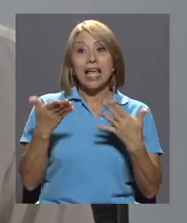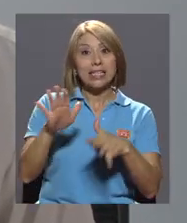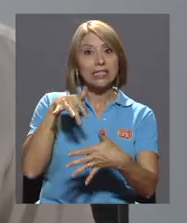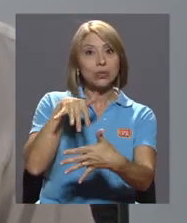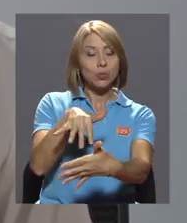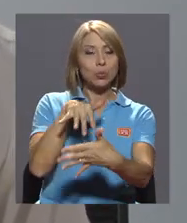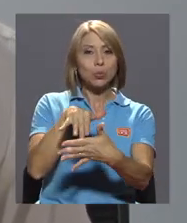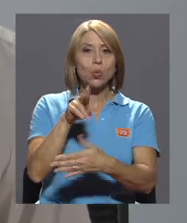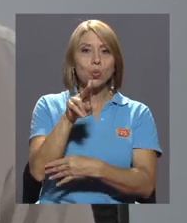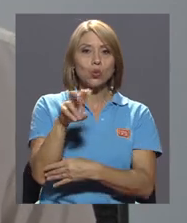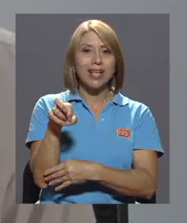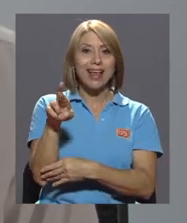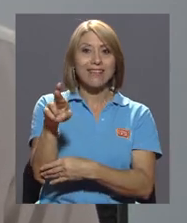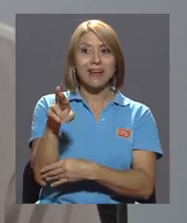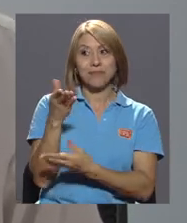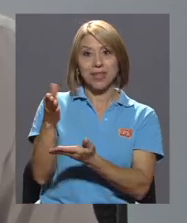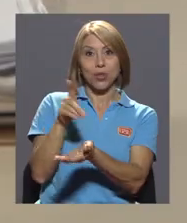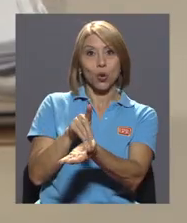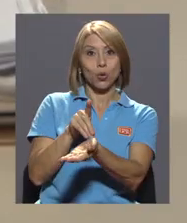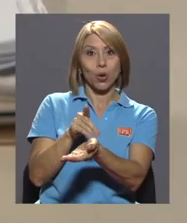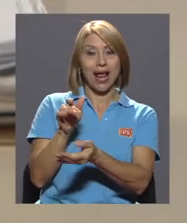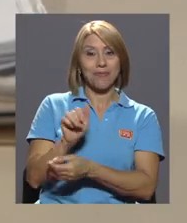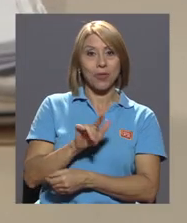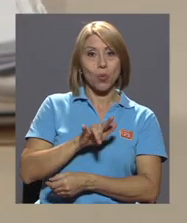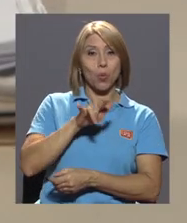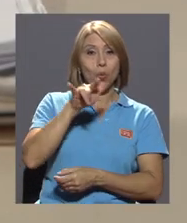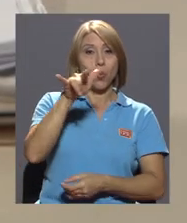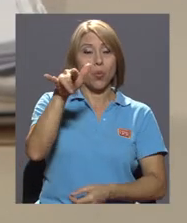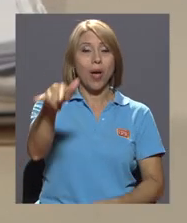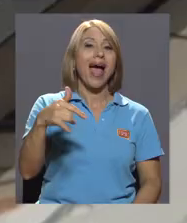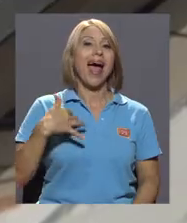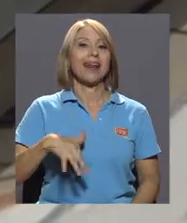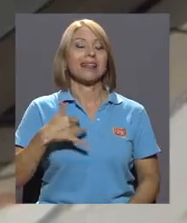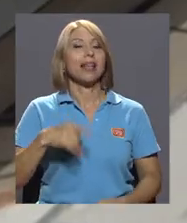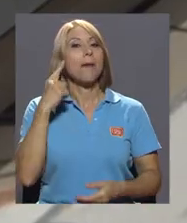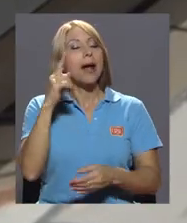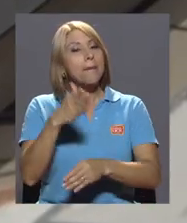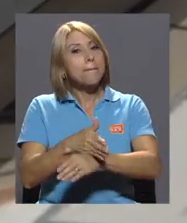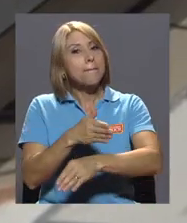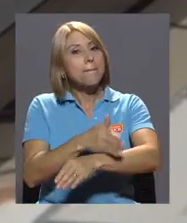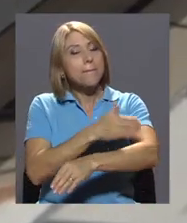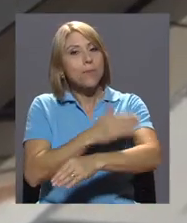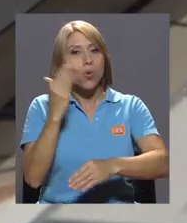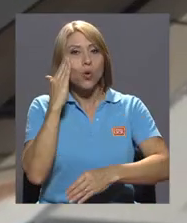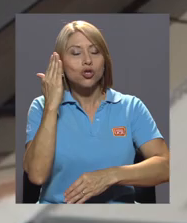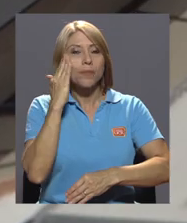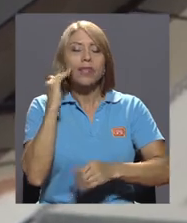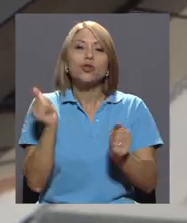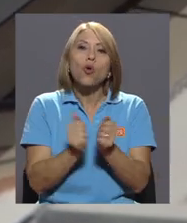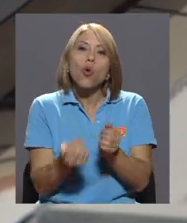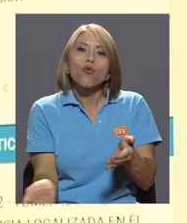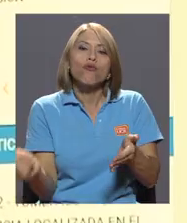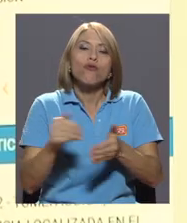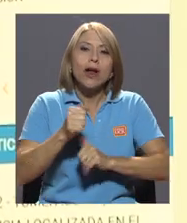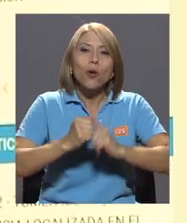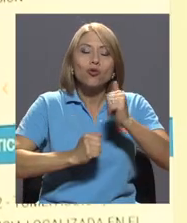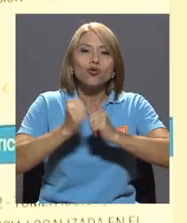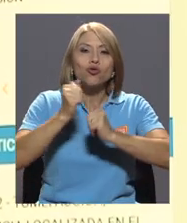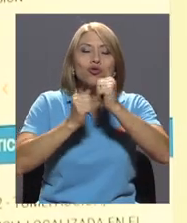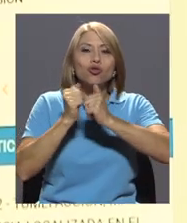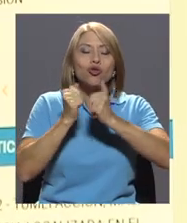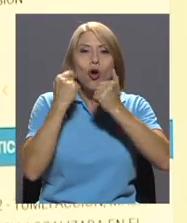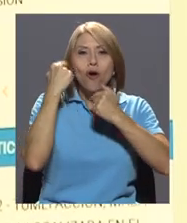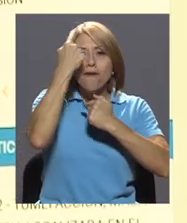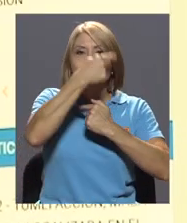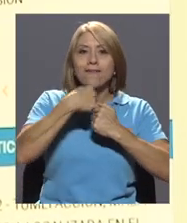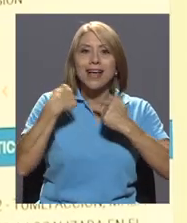estudiar en la UCR, la doctora Araya viajó a Argentina para mejorar sus conocimientos en la reconstrucción facial de